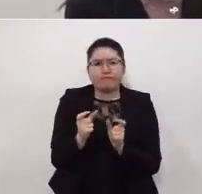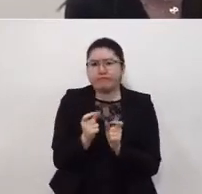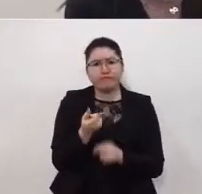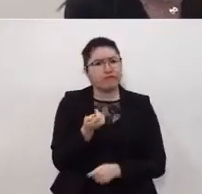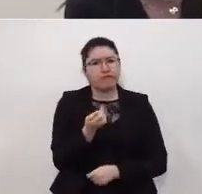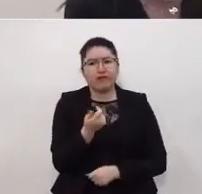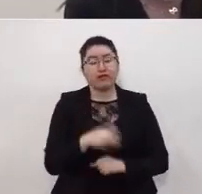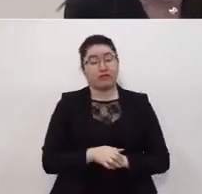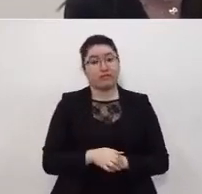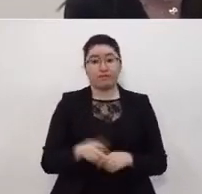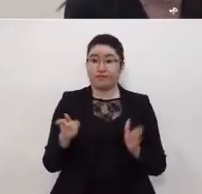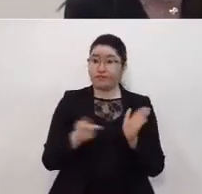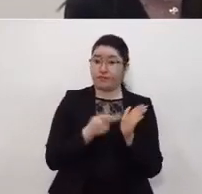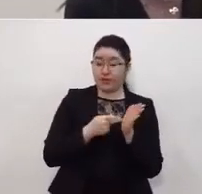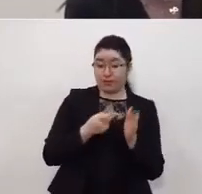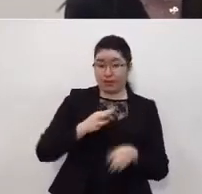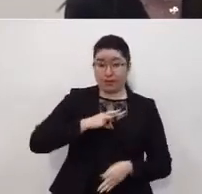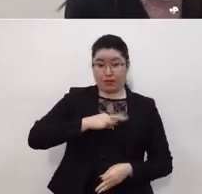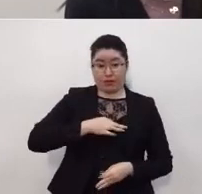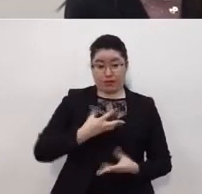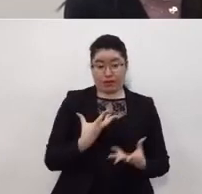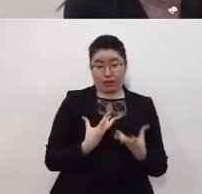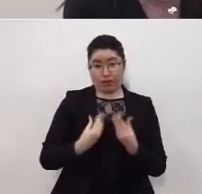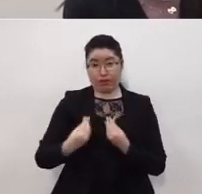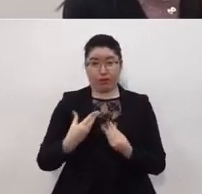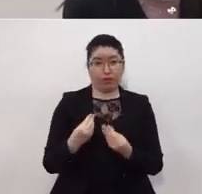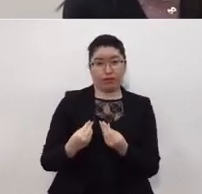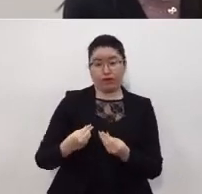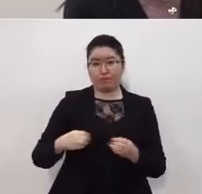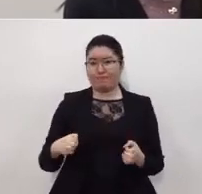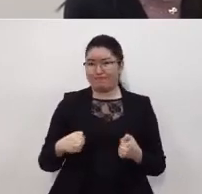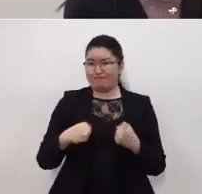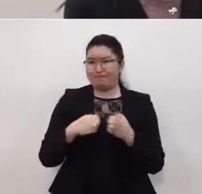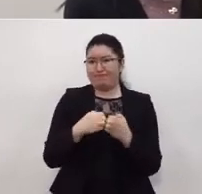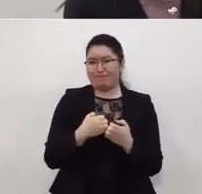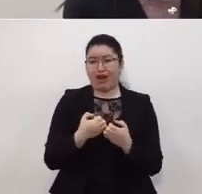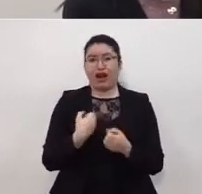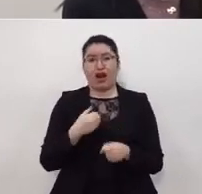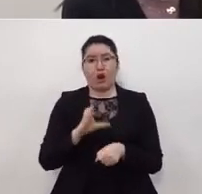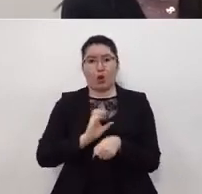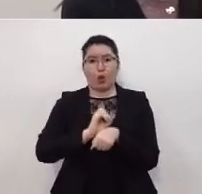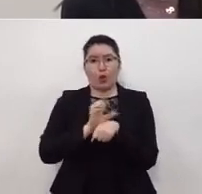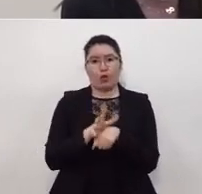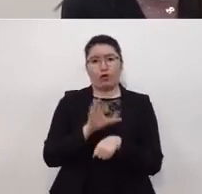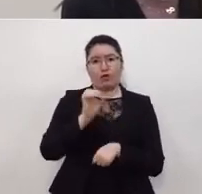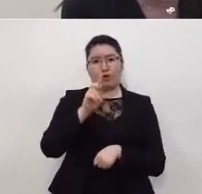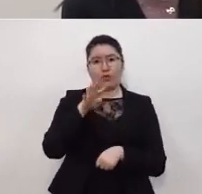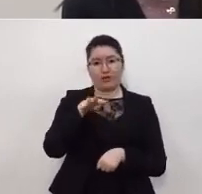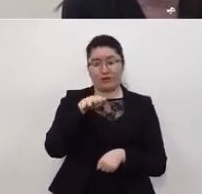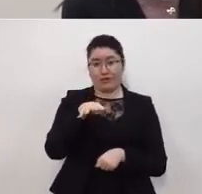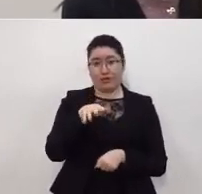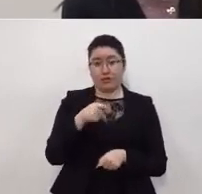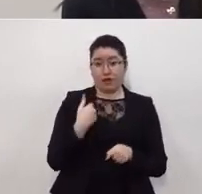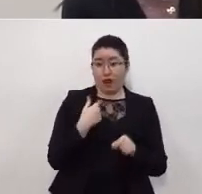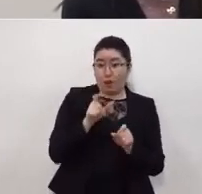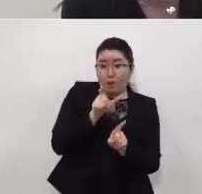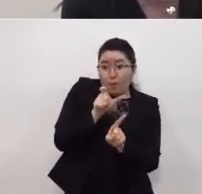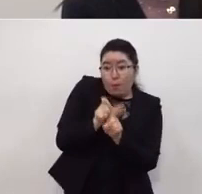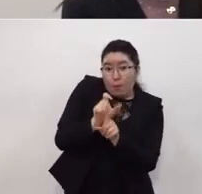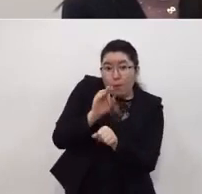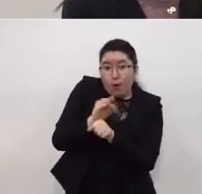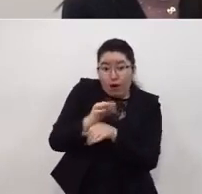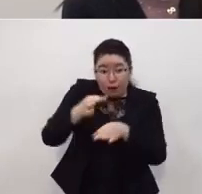de COVID-19 hasta el momento no ha tenido un mecanismo de protección específica.